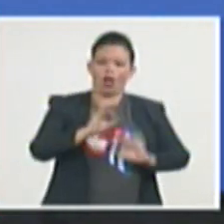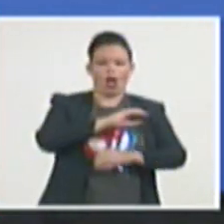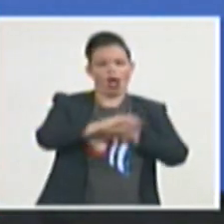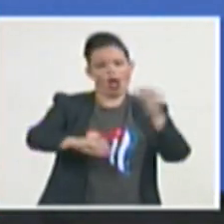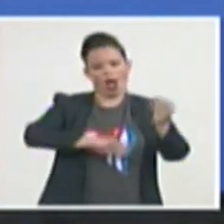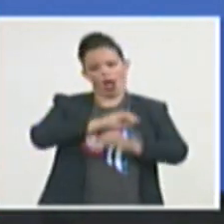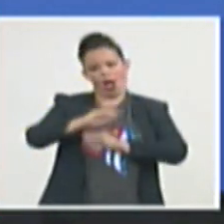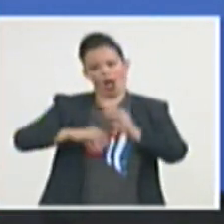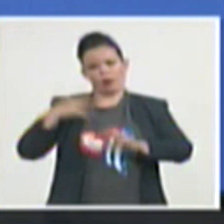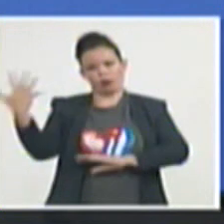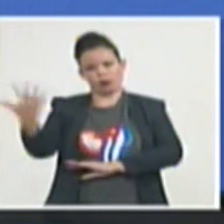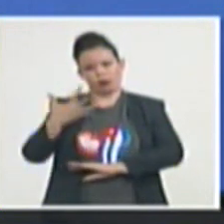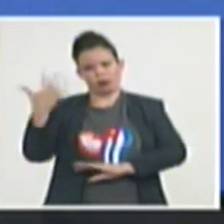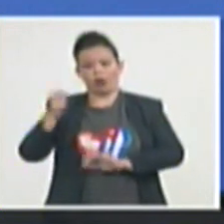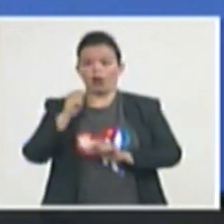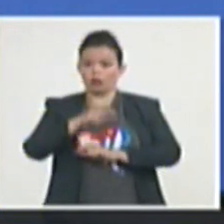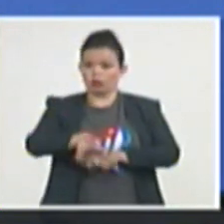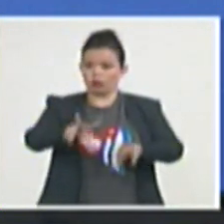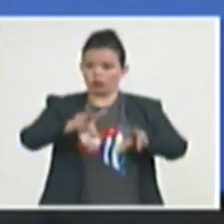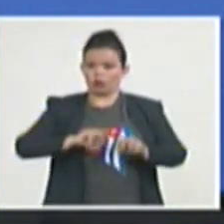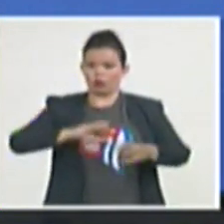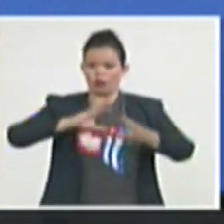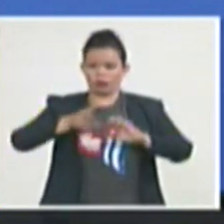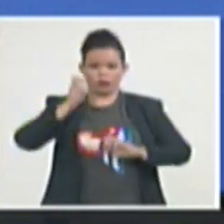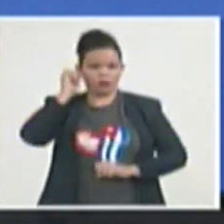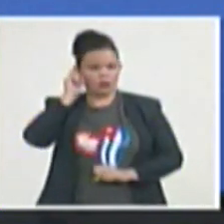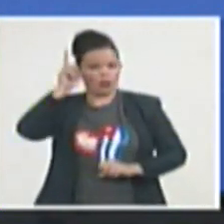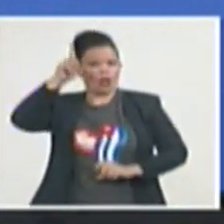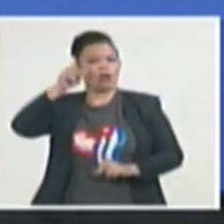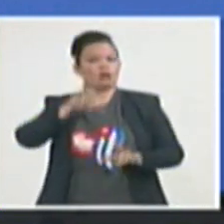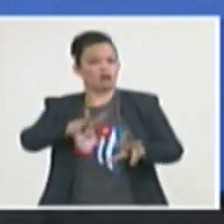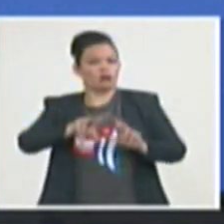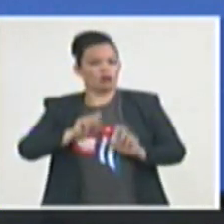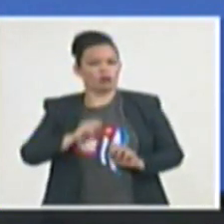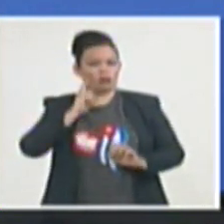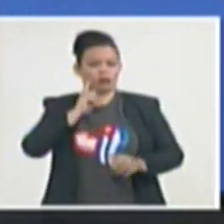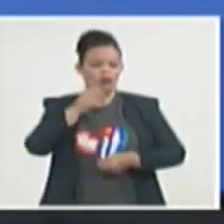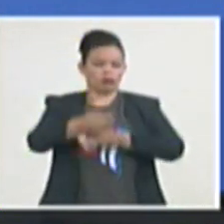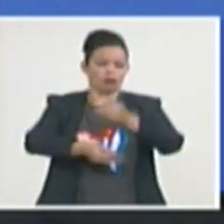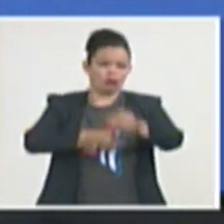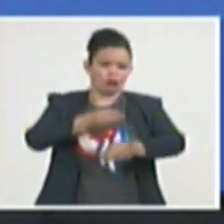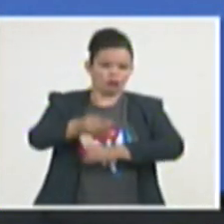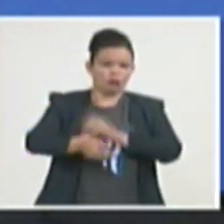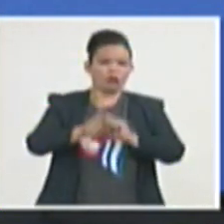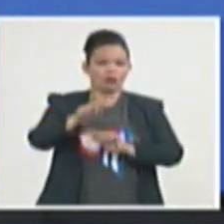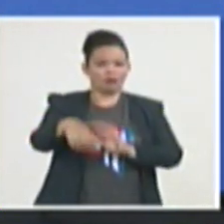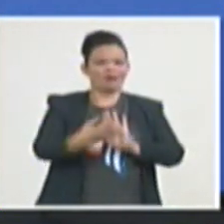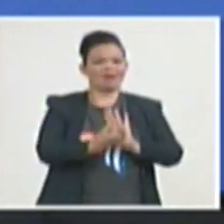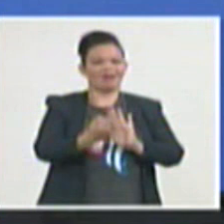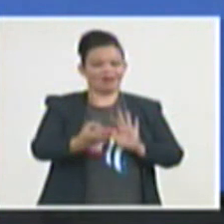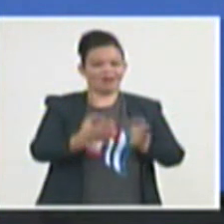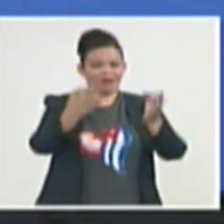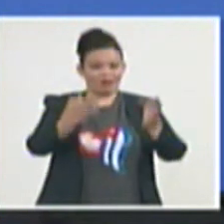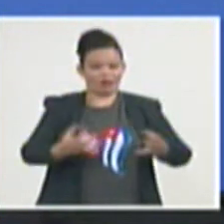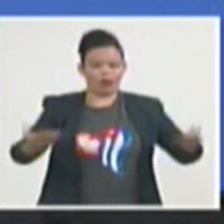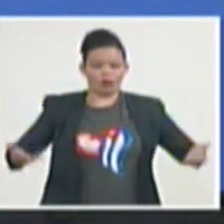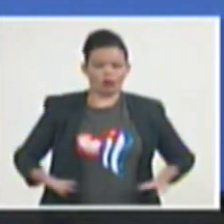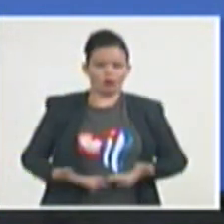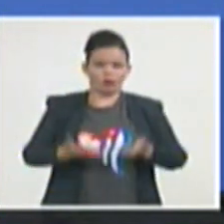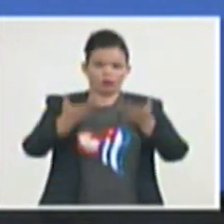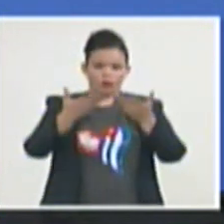iniciativas encaminadas a una implementación práctica de la trayectoria de Samoa constituyen un avance importante en la